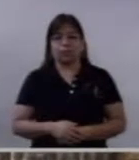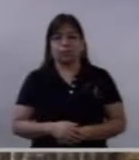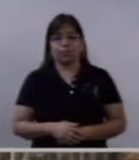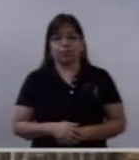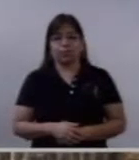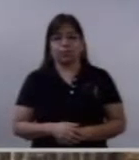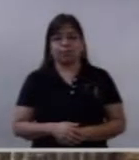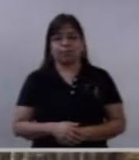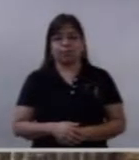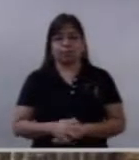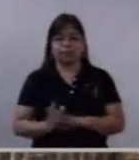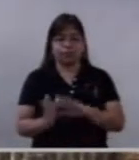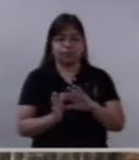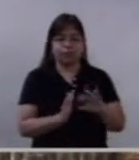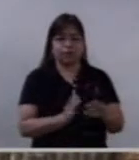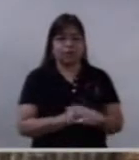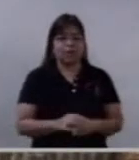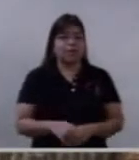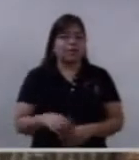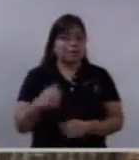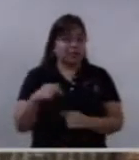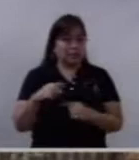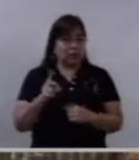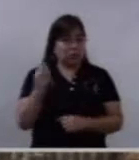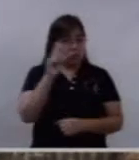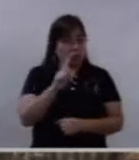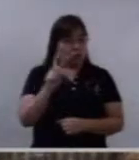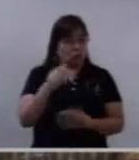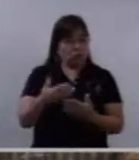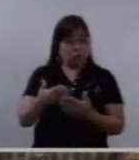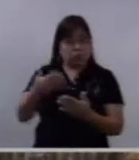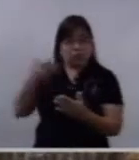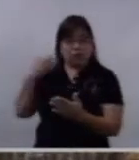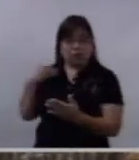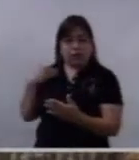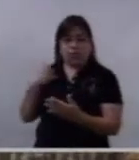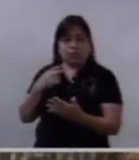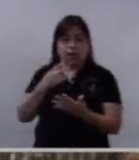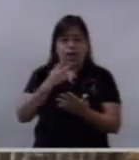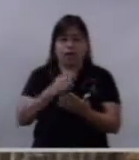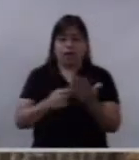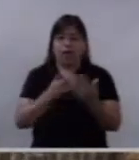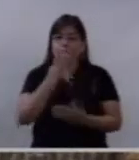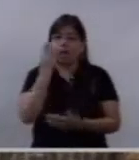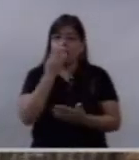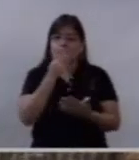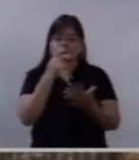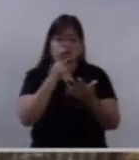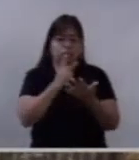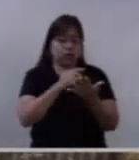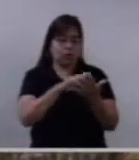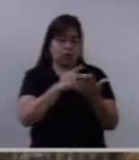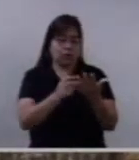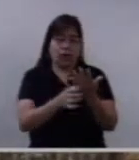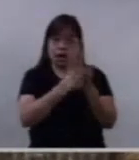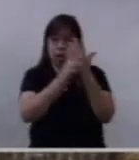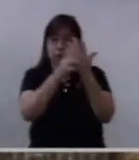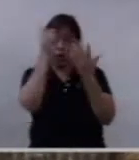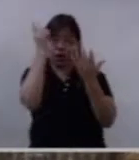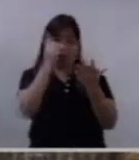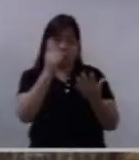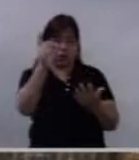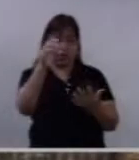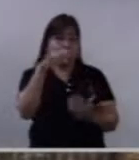Durante estos domingos, la Palabra de Dios nos quiere guiar